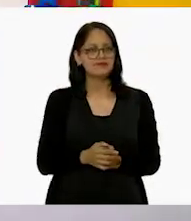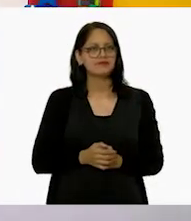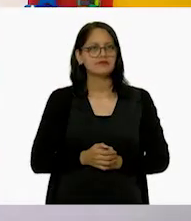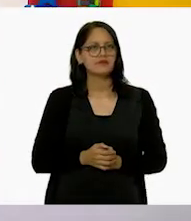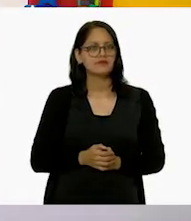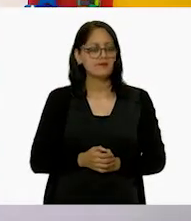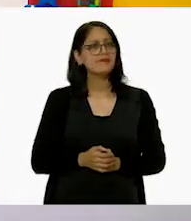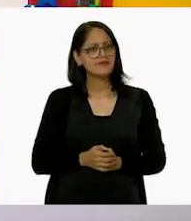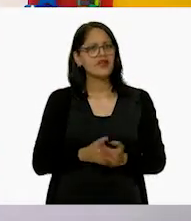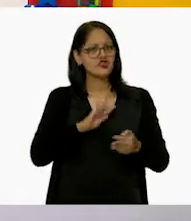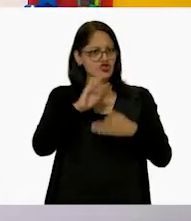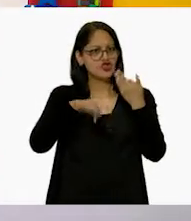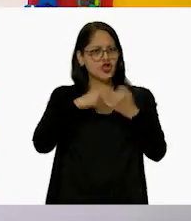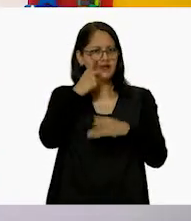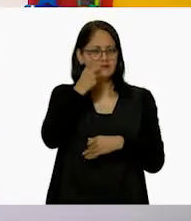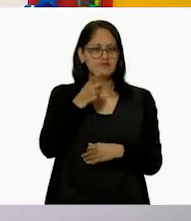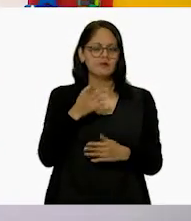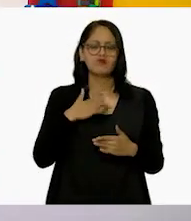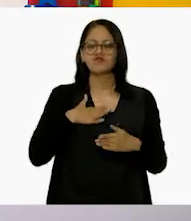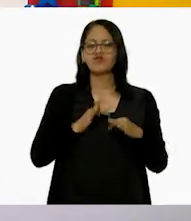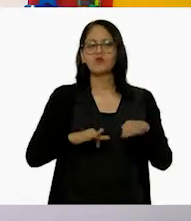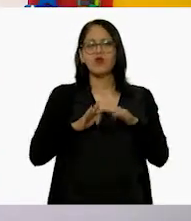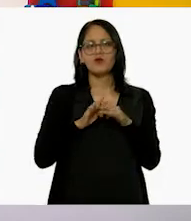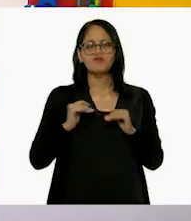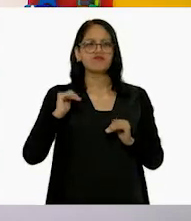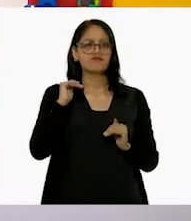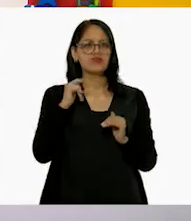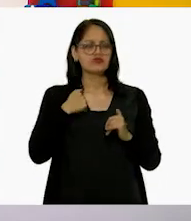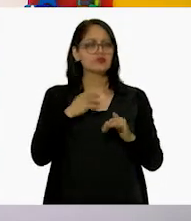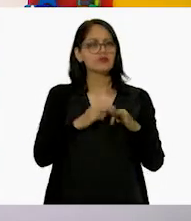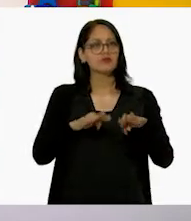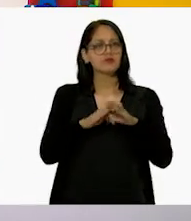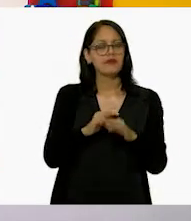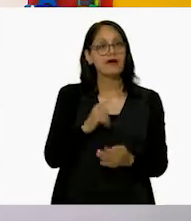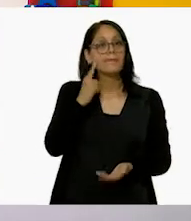Así todos dijeron su importancia. Y mira.